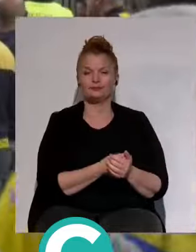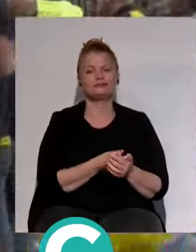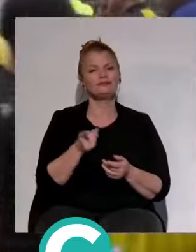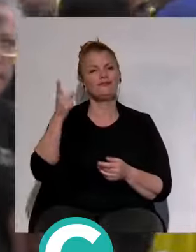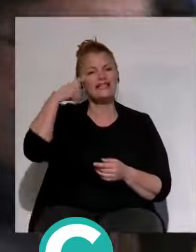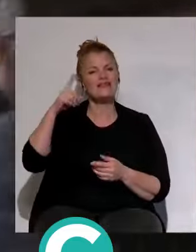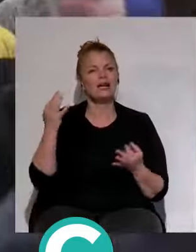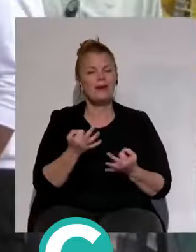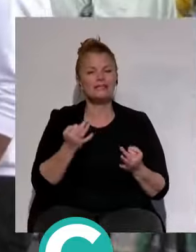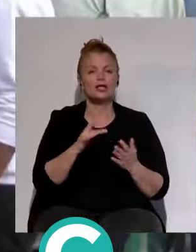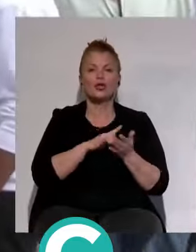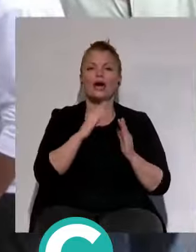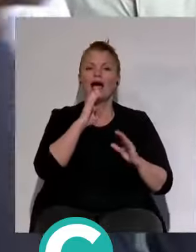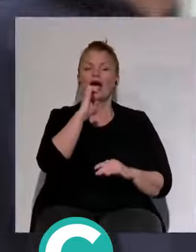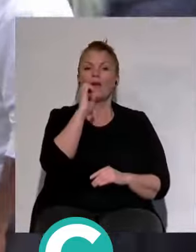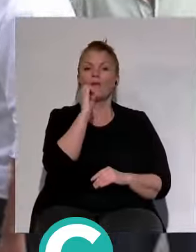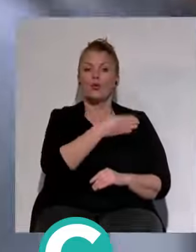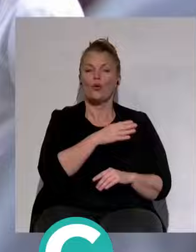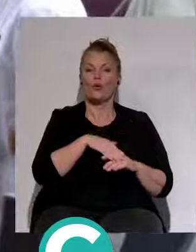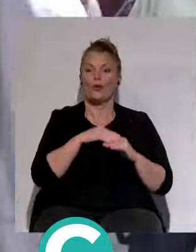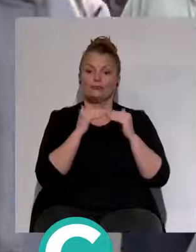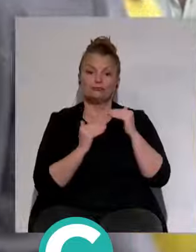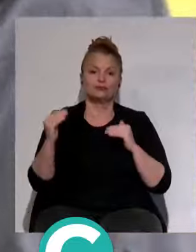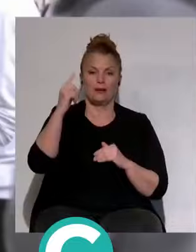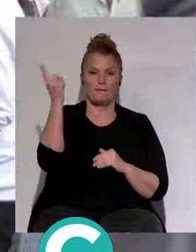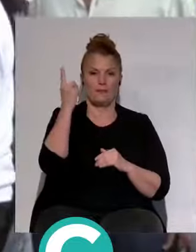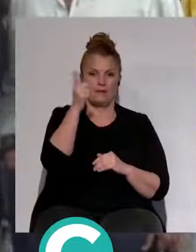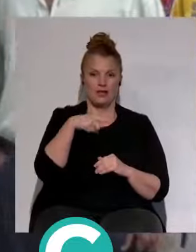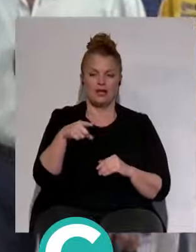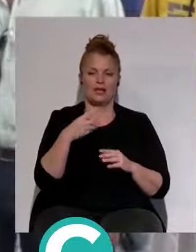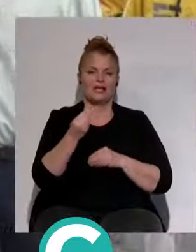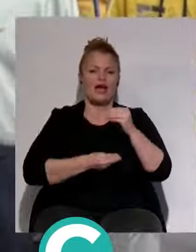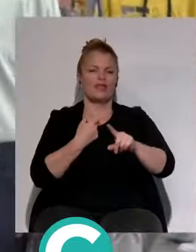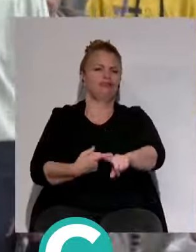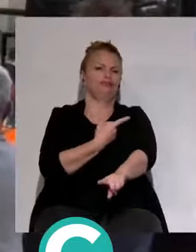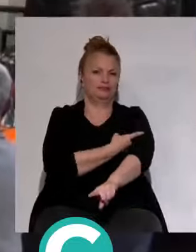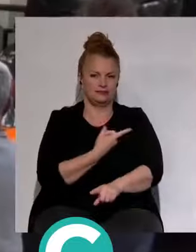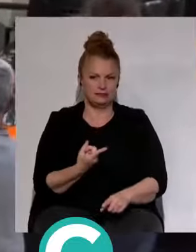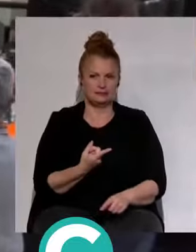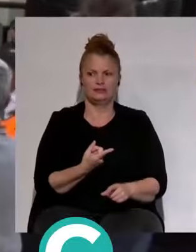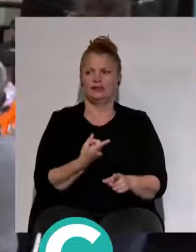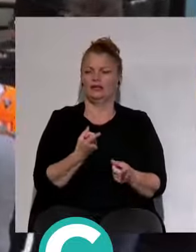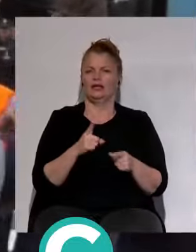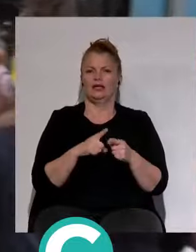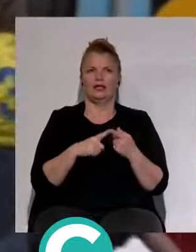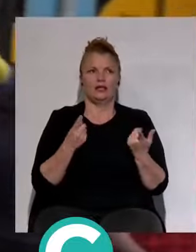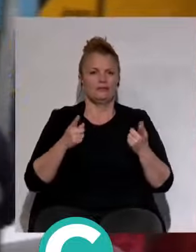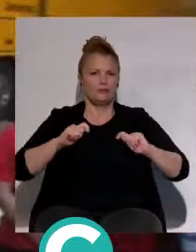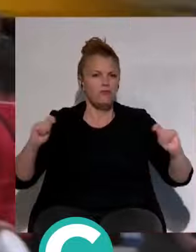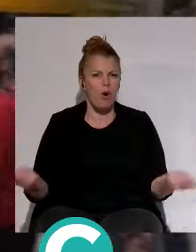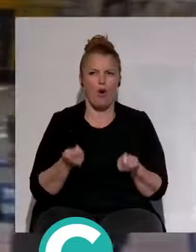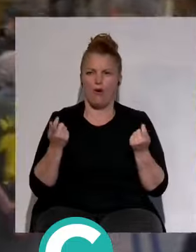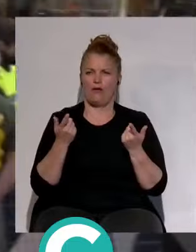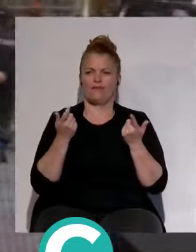Que en el momento que el club asciende a primera edición, todo se magnifica. Es decir, se magnifica la repercusión, se magnifica